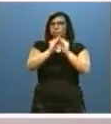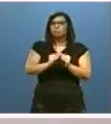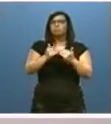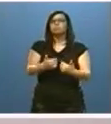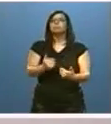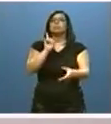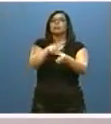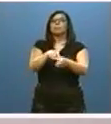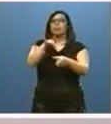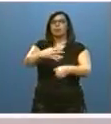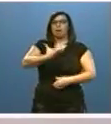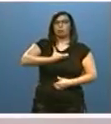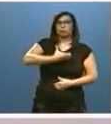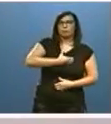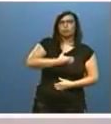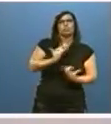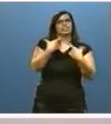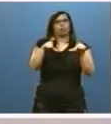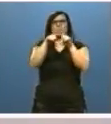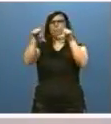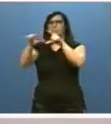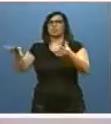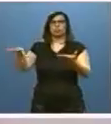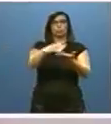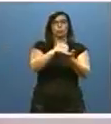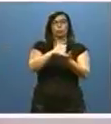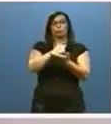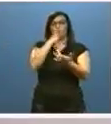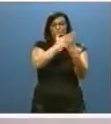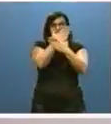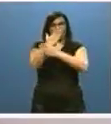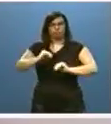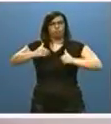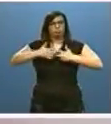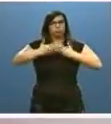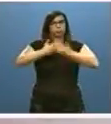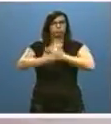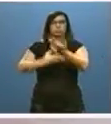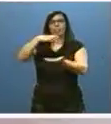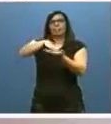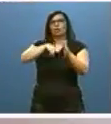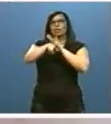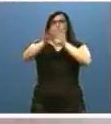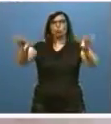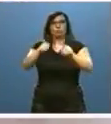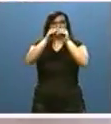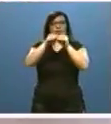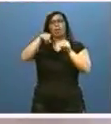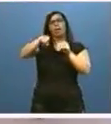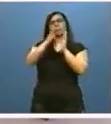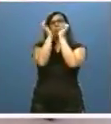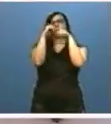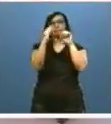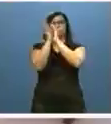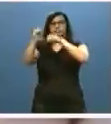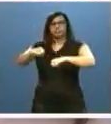entidades locales y todo el sector empresarial. En estos días se están poniendo en funcionamiento los centros de gestión unificada y aprobando los